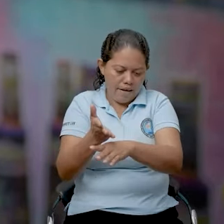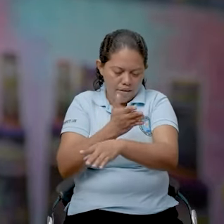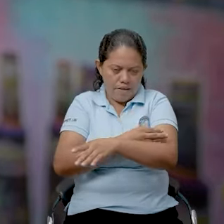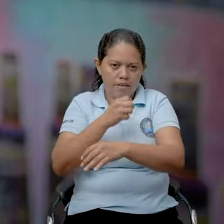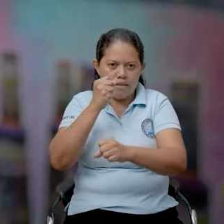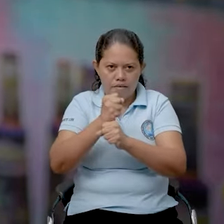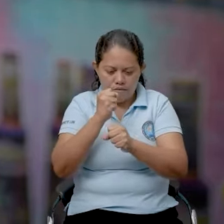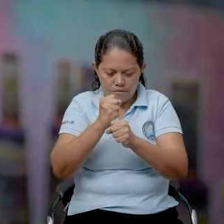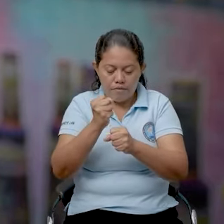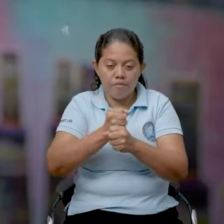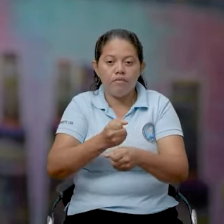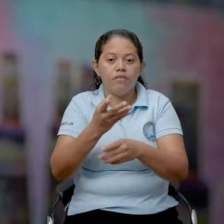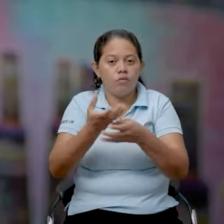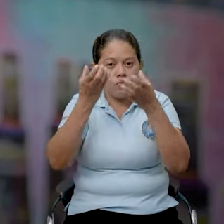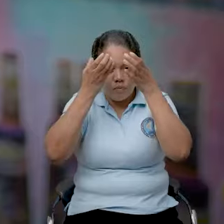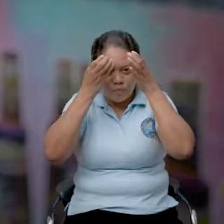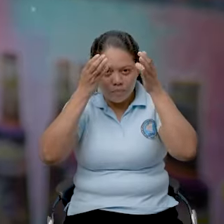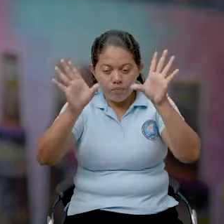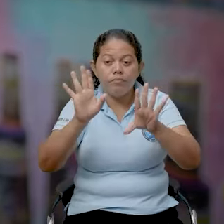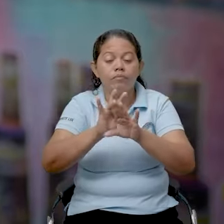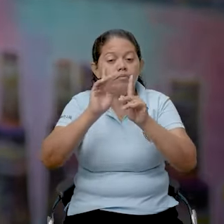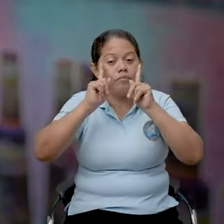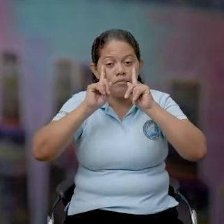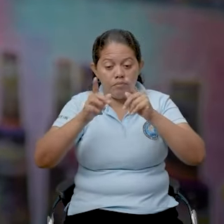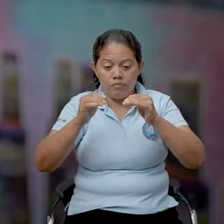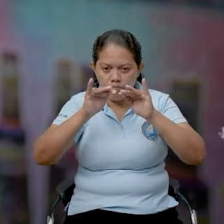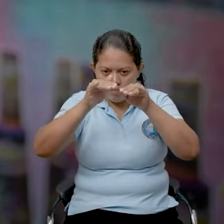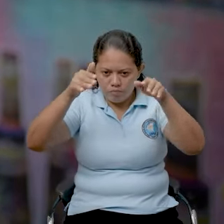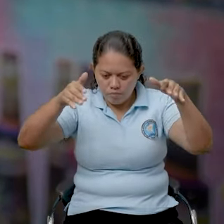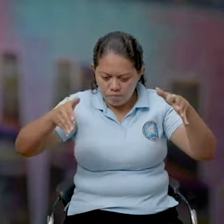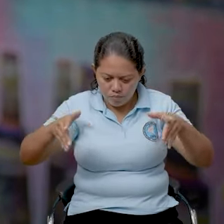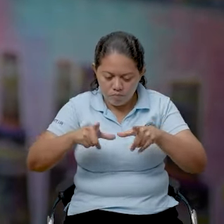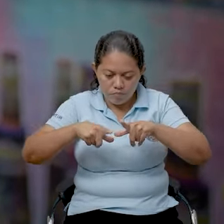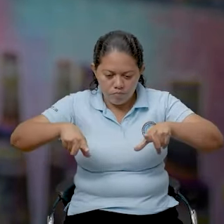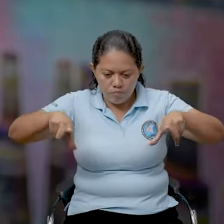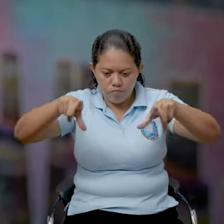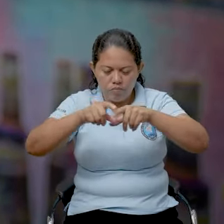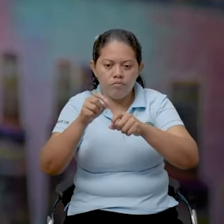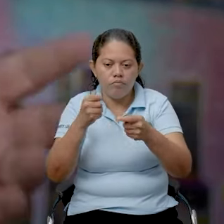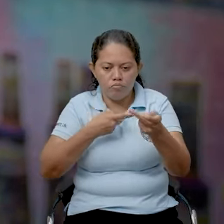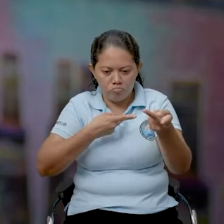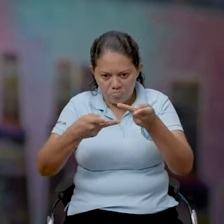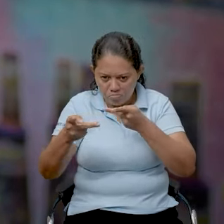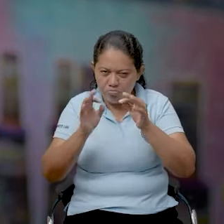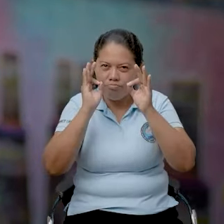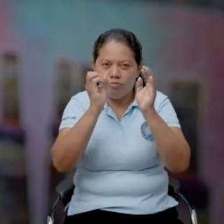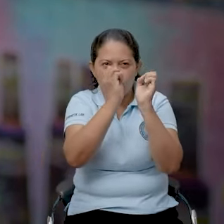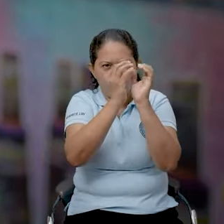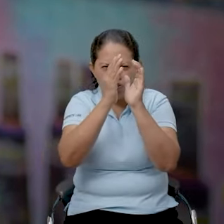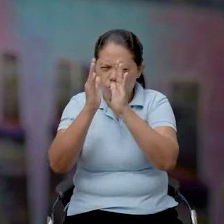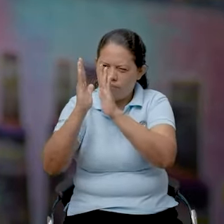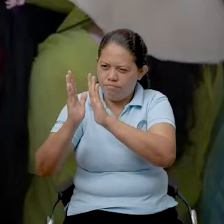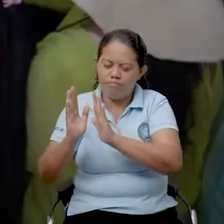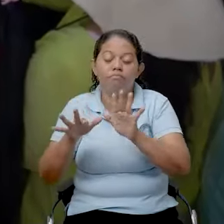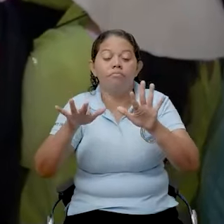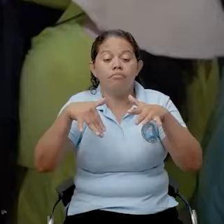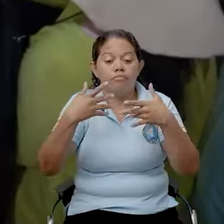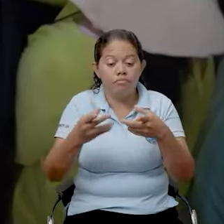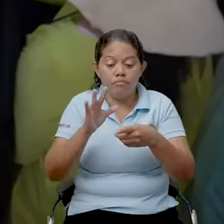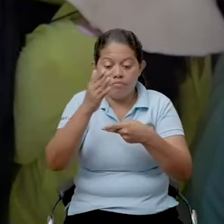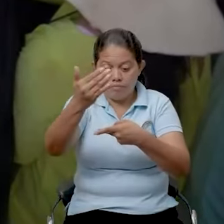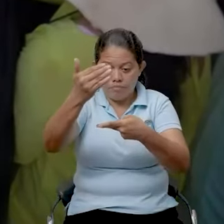para que se puedan dar estas cosas, para poder arreglar bien nuestro tramito. Todo lo que ustedes ven,